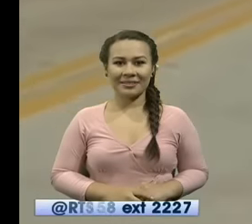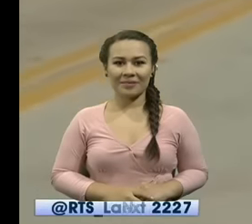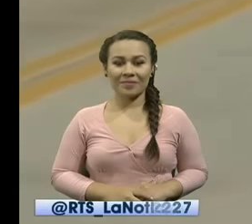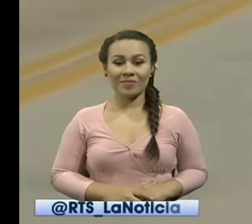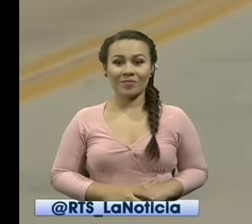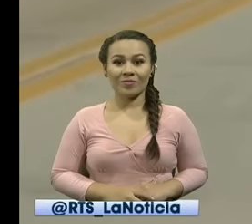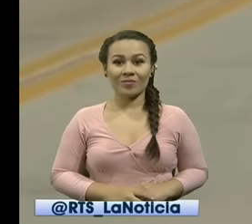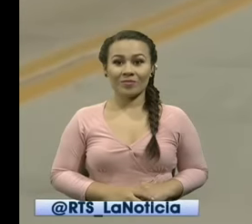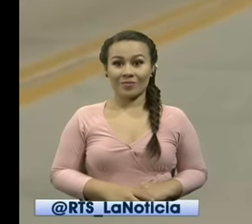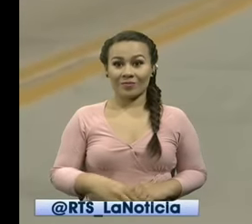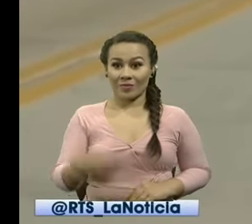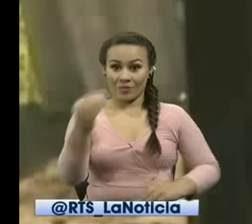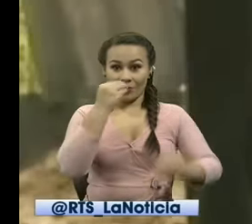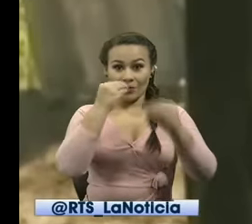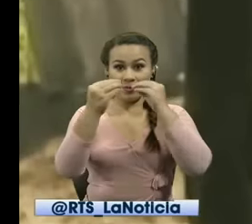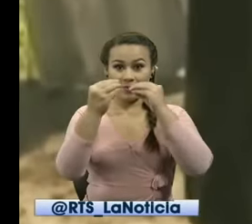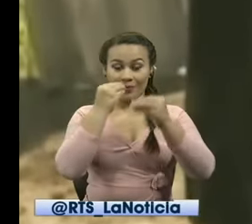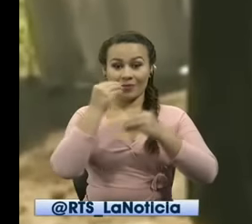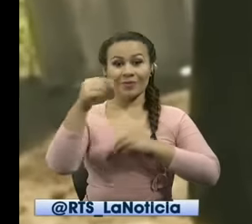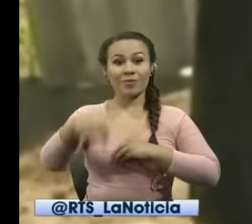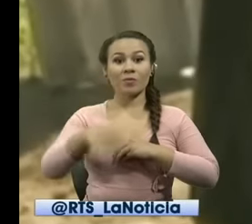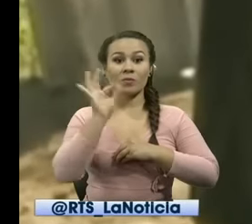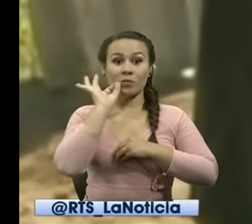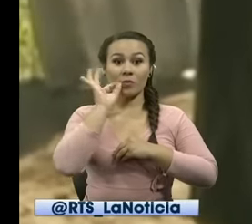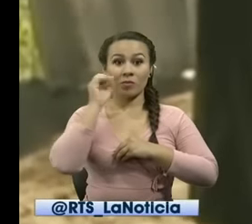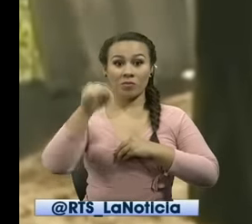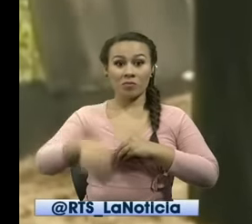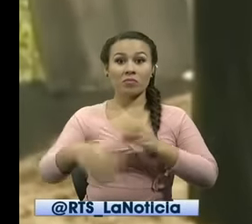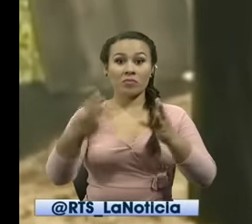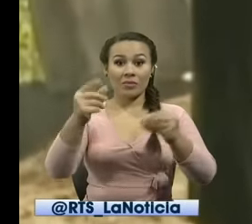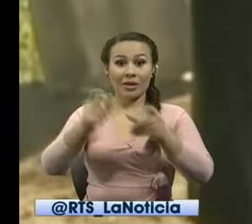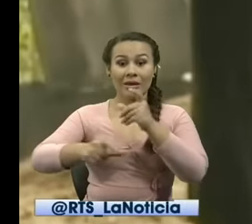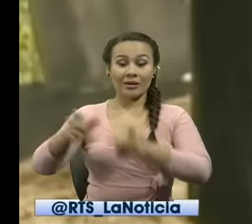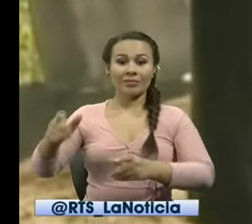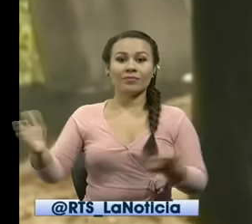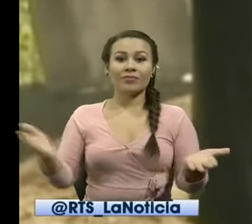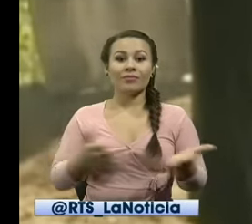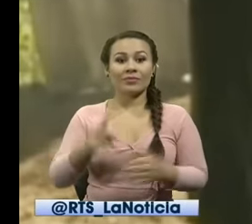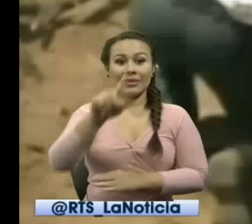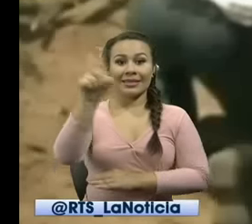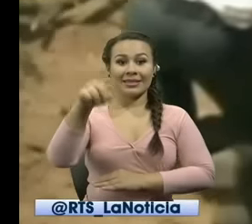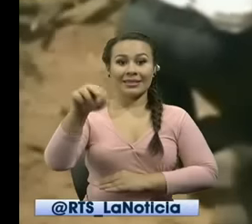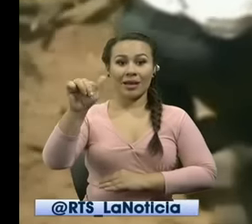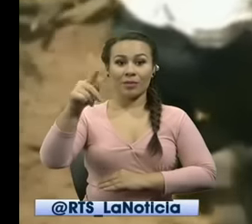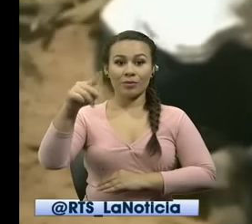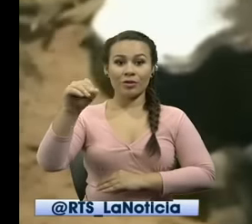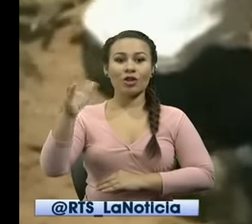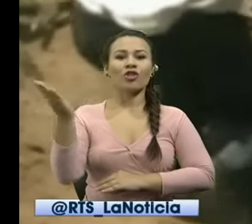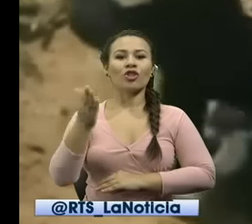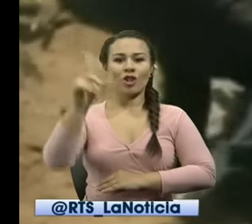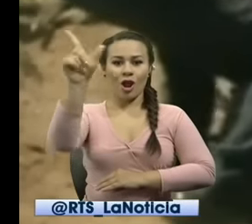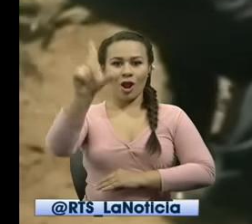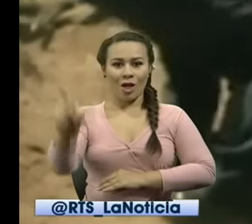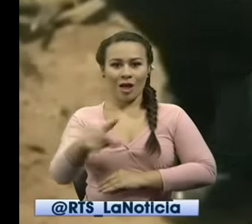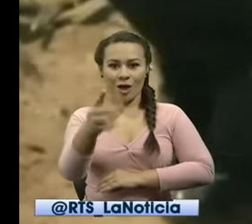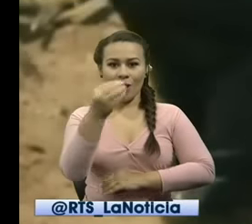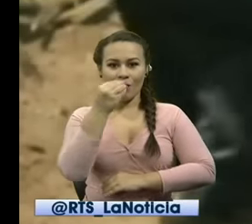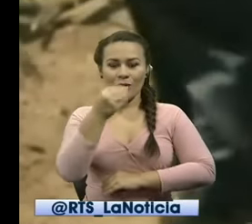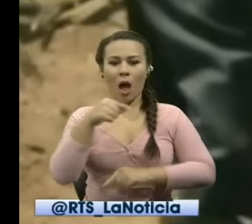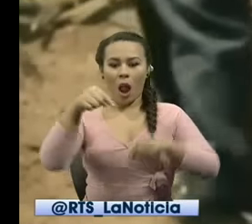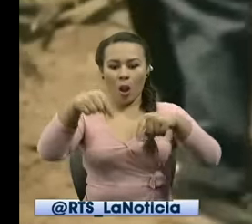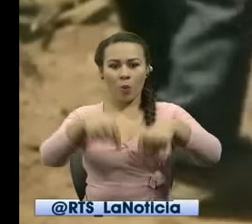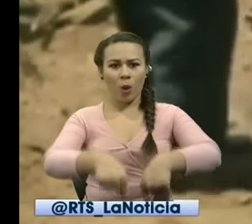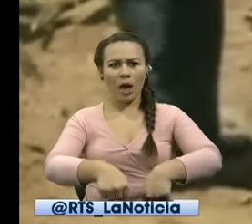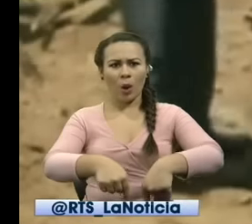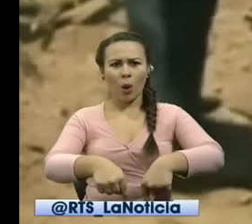uno de los platos más sabrosos del sur del país en Zapotillo es el chivo al hueco que se ha convertido en la comida más